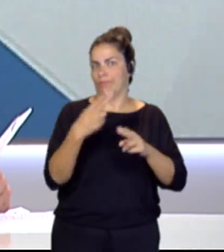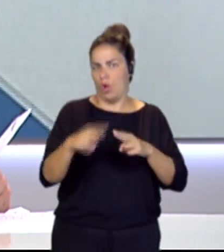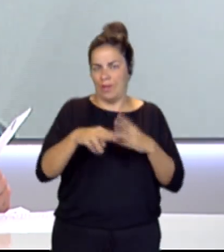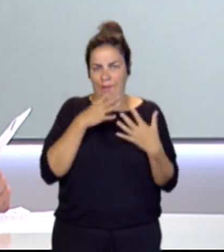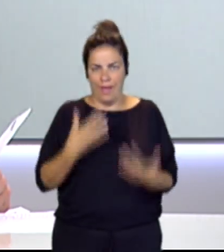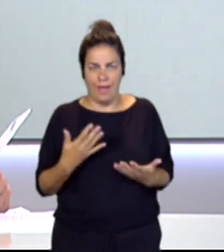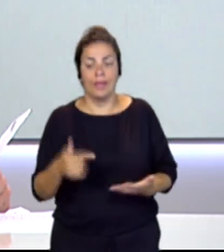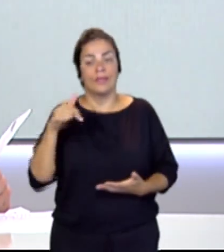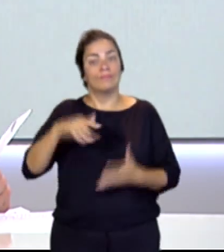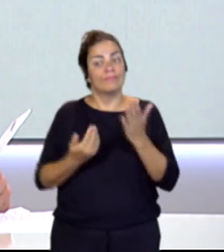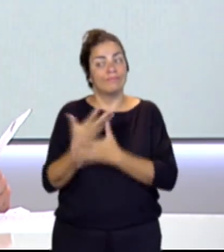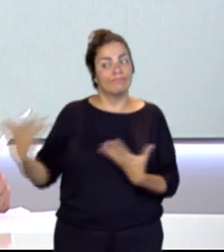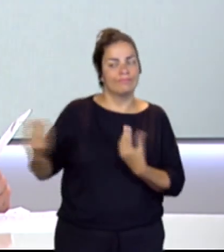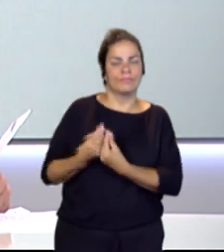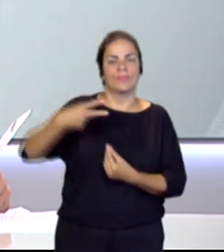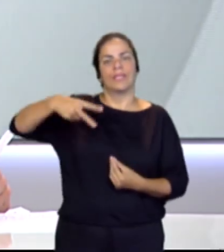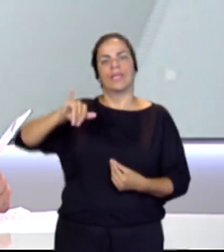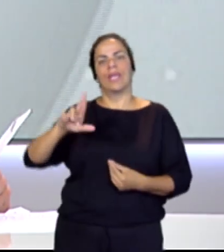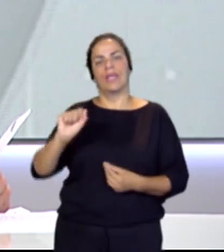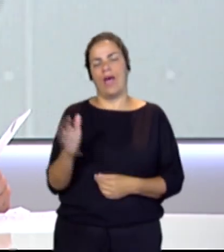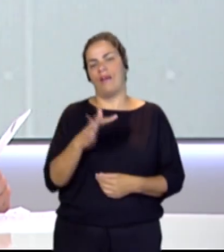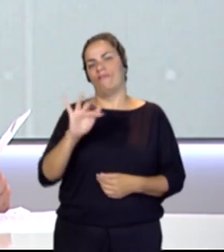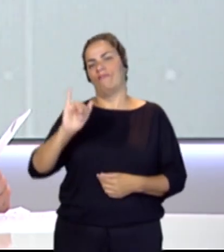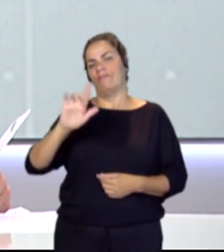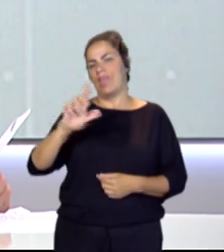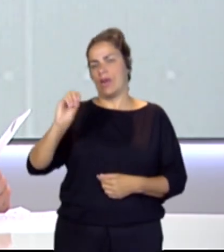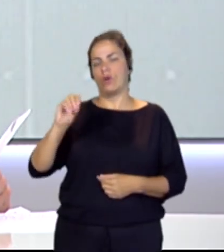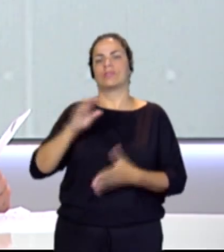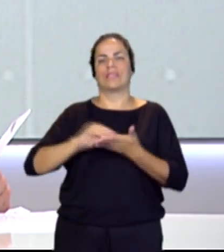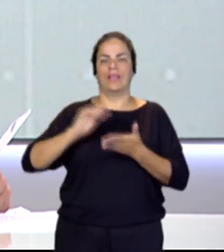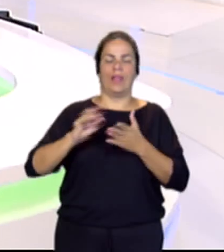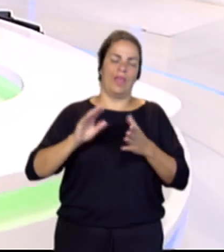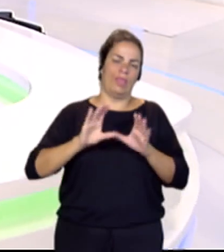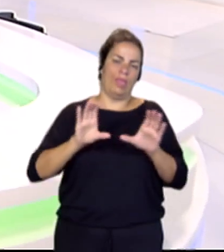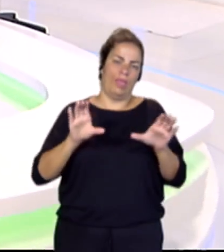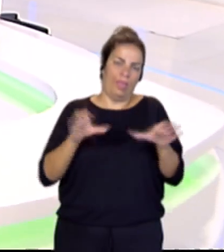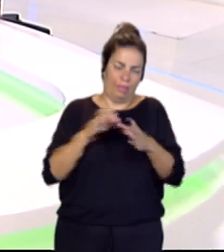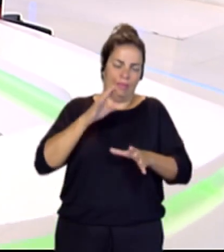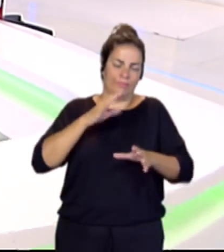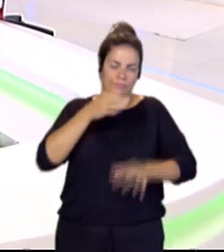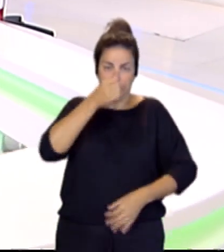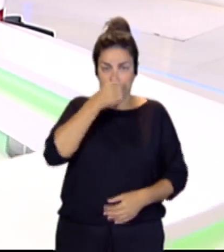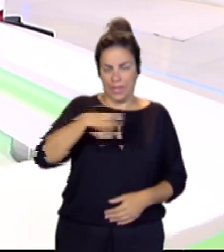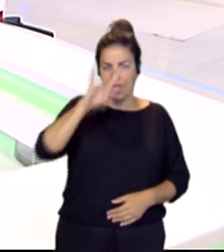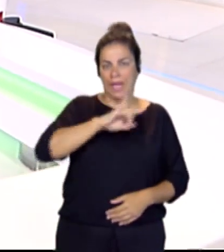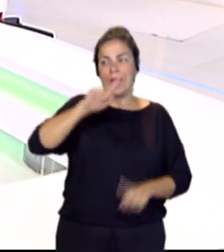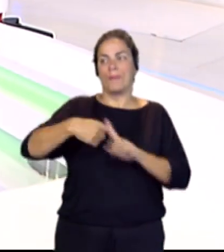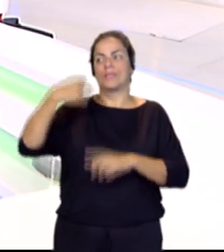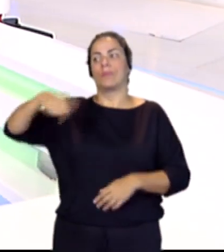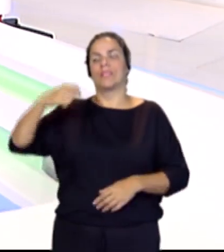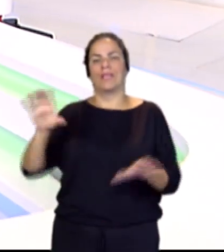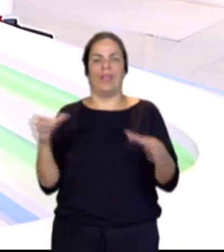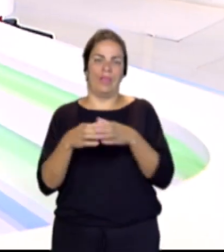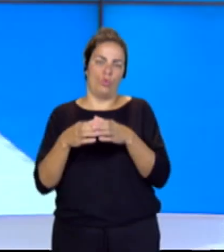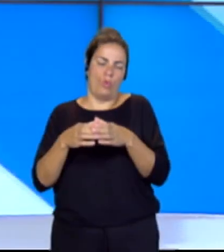Y esta mañana nos acompaña Nira Fierro, que es secretaria de organización del Partido Socialista en Canarias y presidenta del Grupo Parlamentario Socialista.